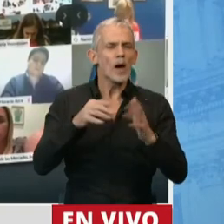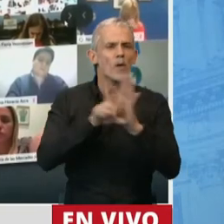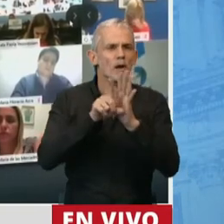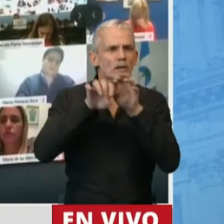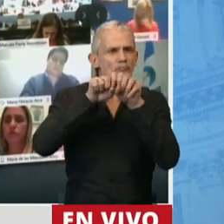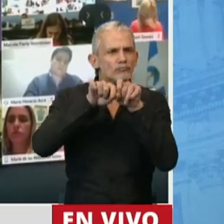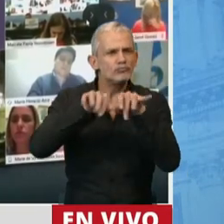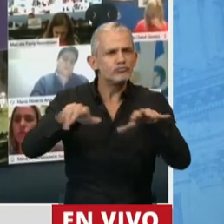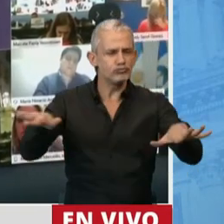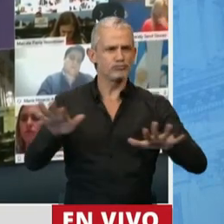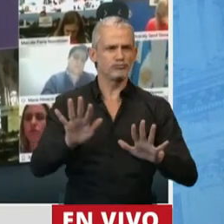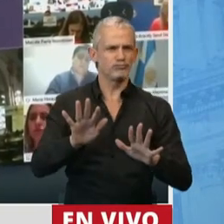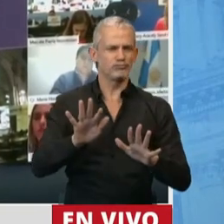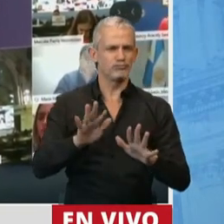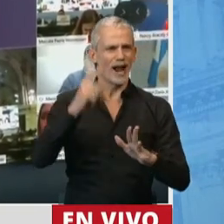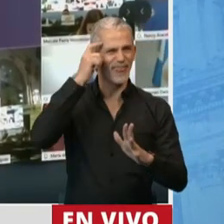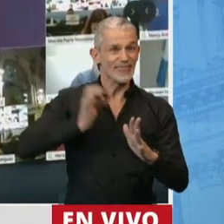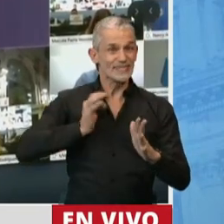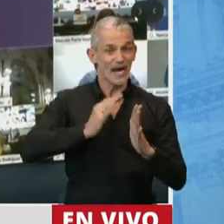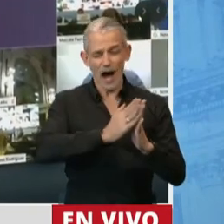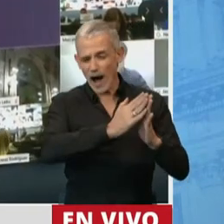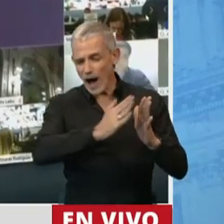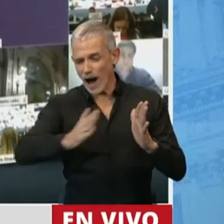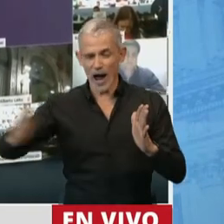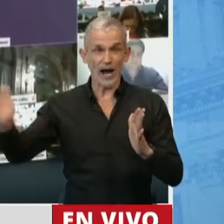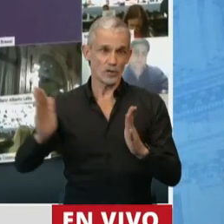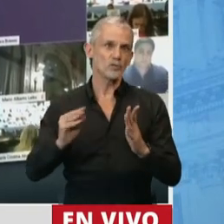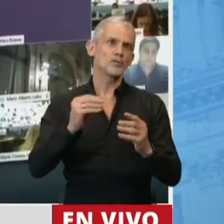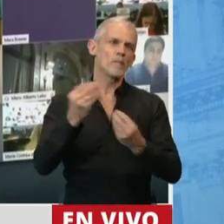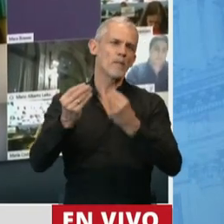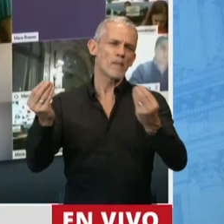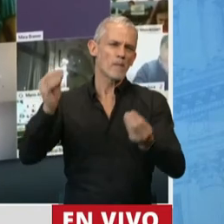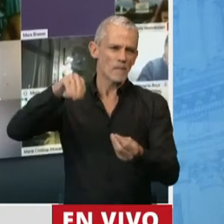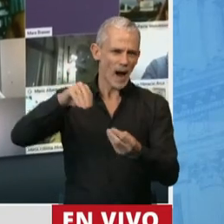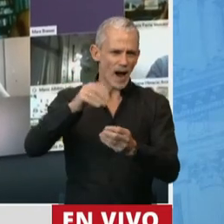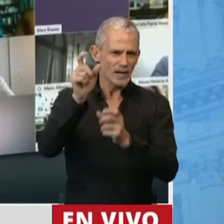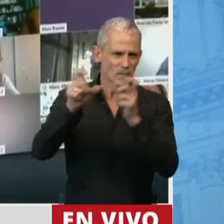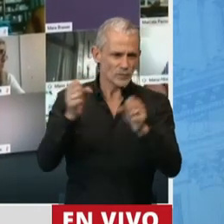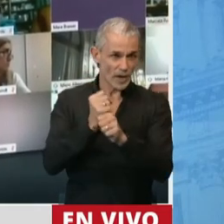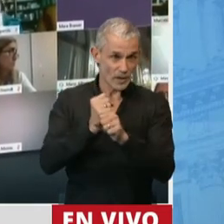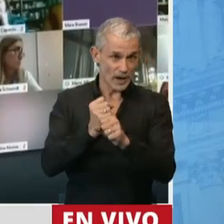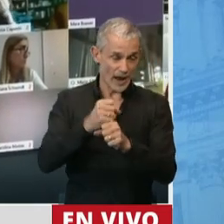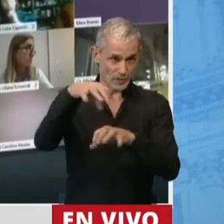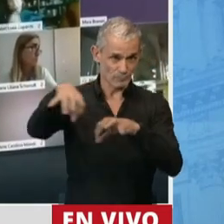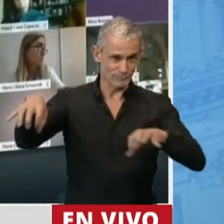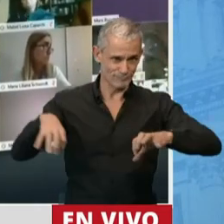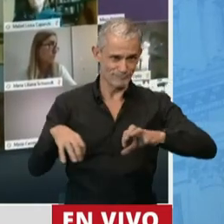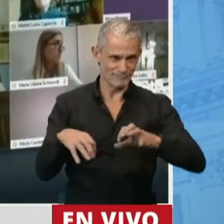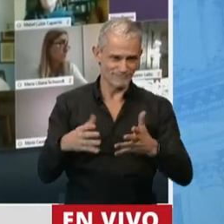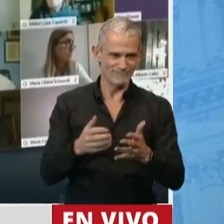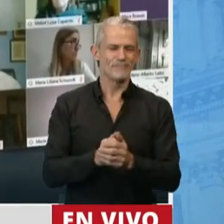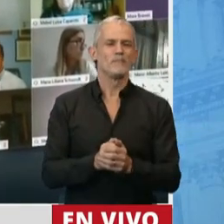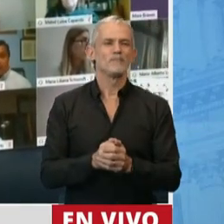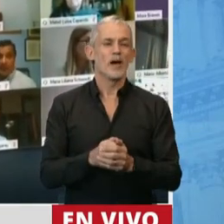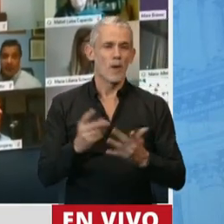en el transcurso de 10 años de más trabajadores en esta industria. Es por eso, presidente,